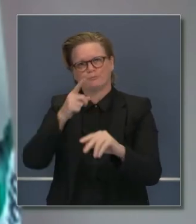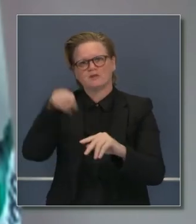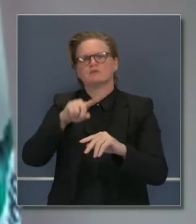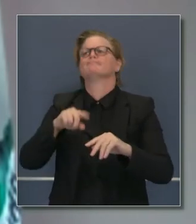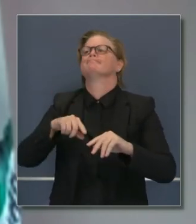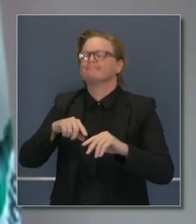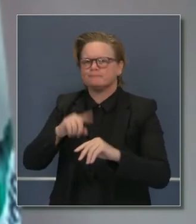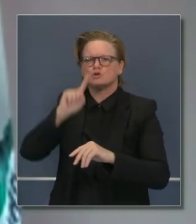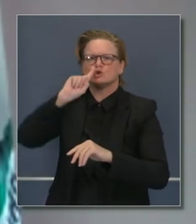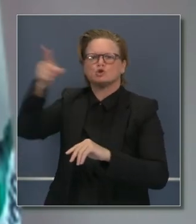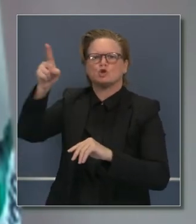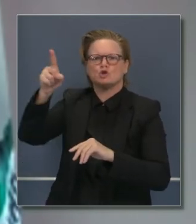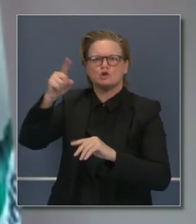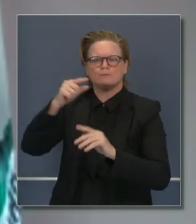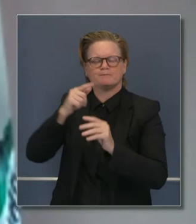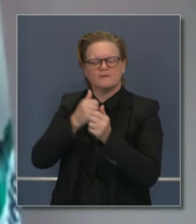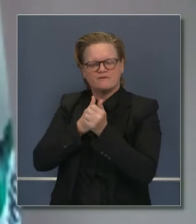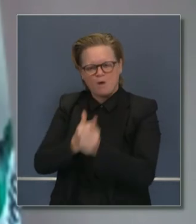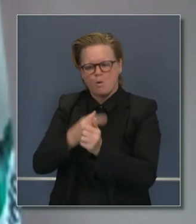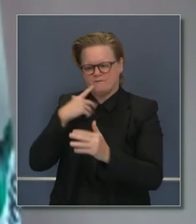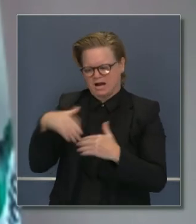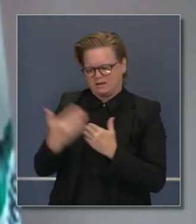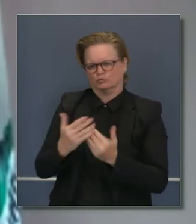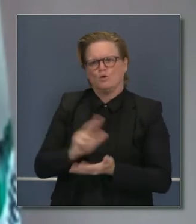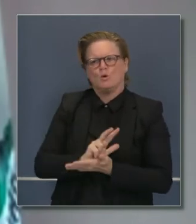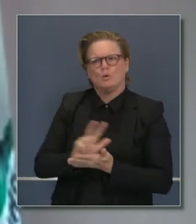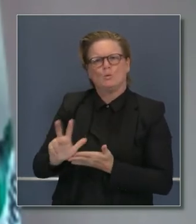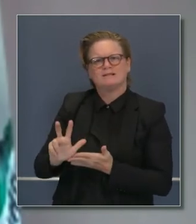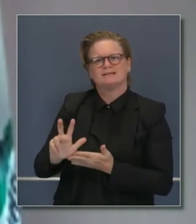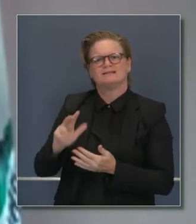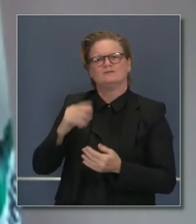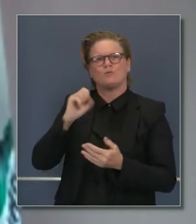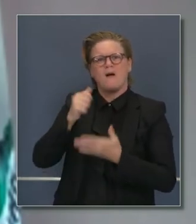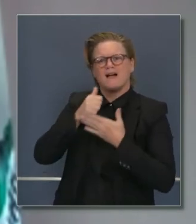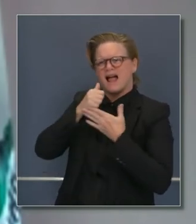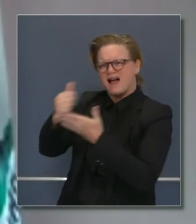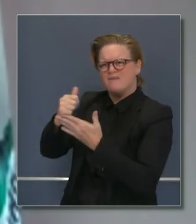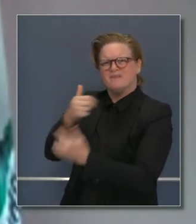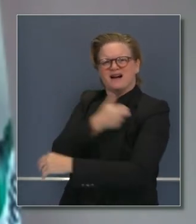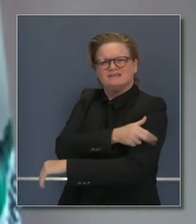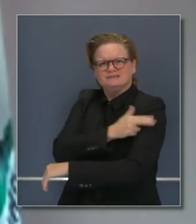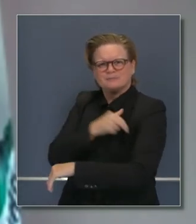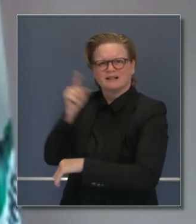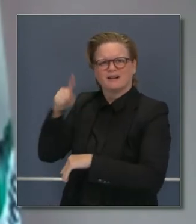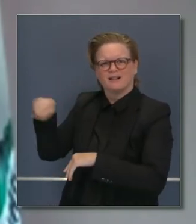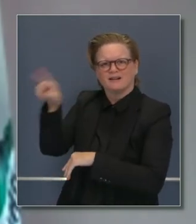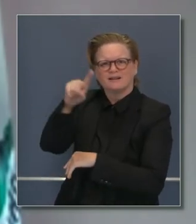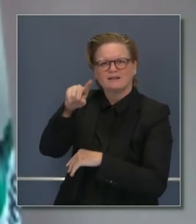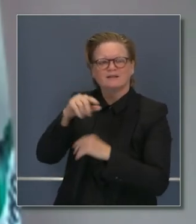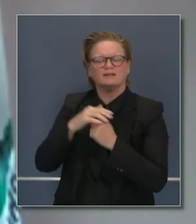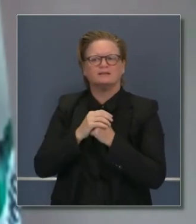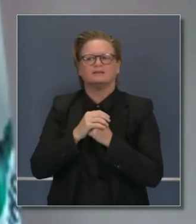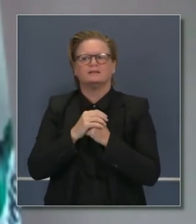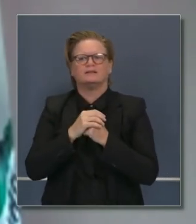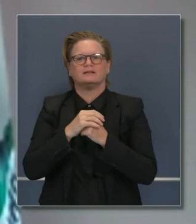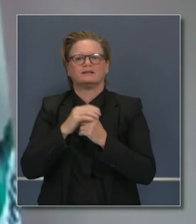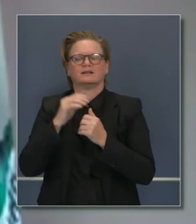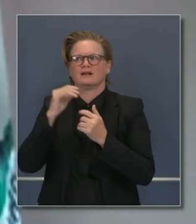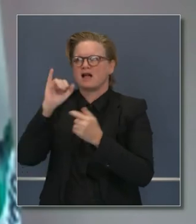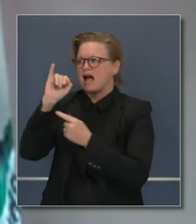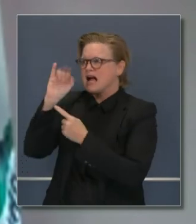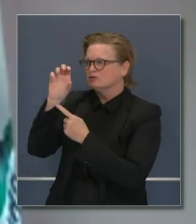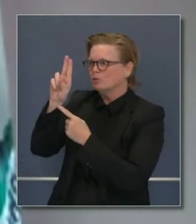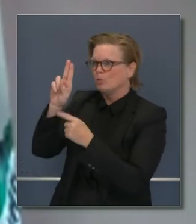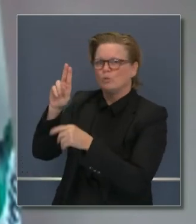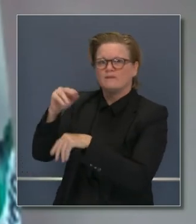porque sus comunidades están en riesgo, porque sus hospitales están pasando por dificultades, manteniendo